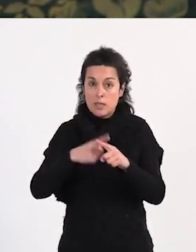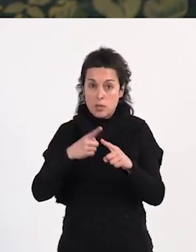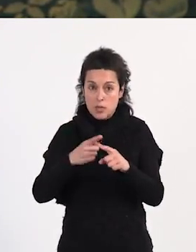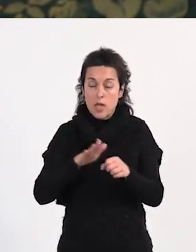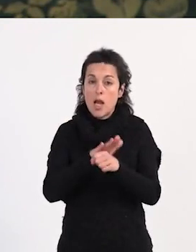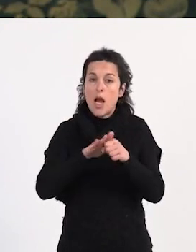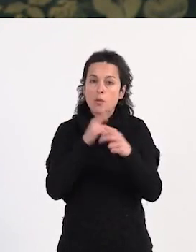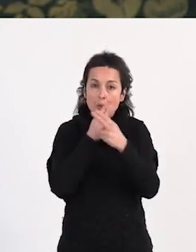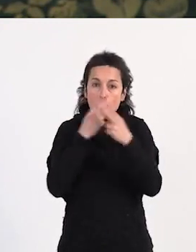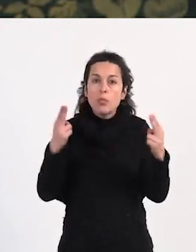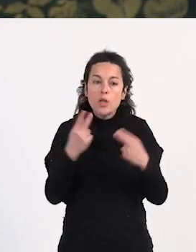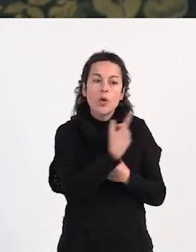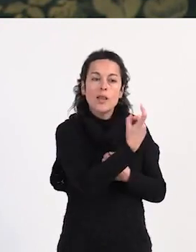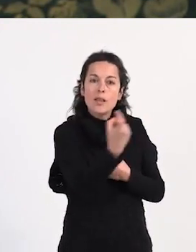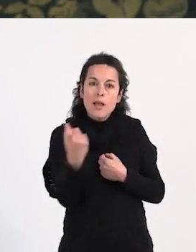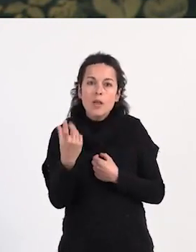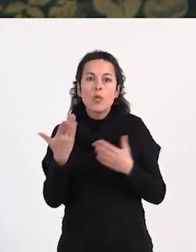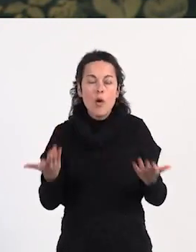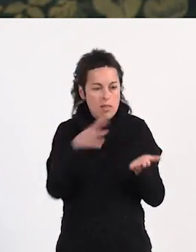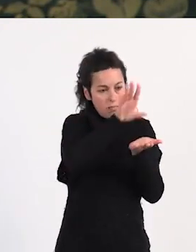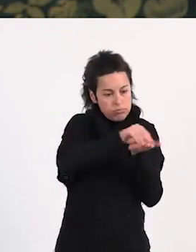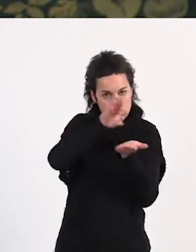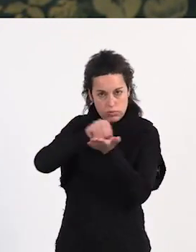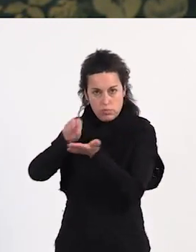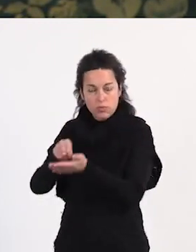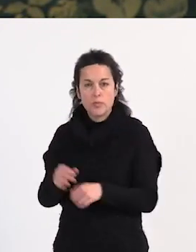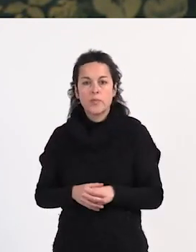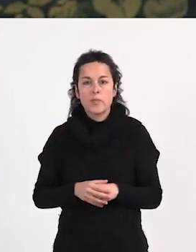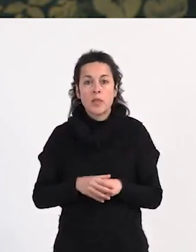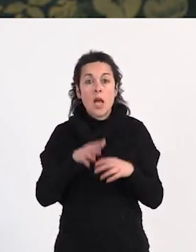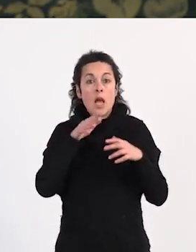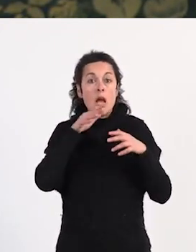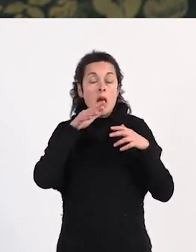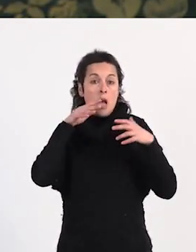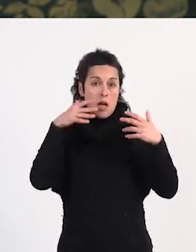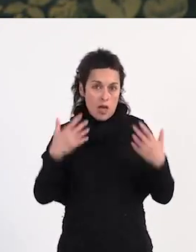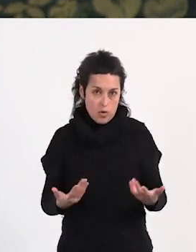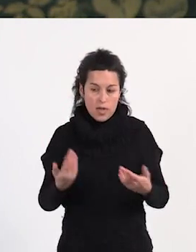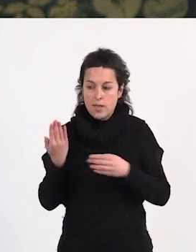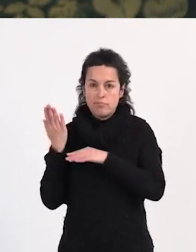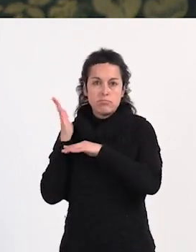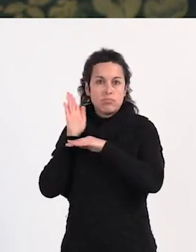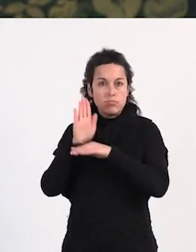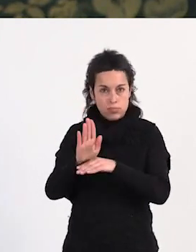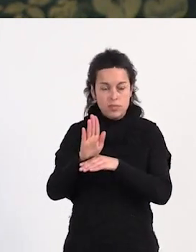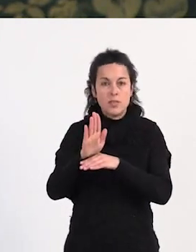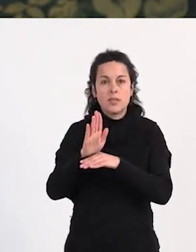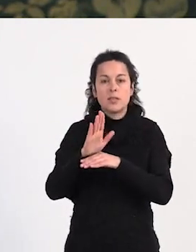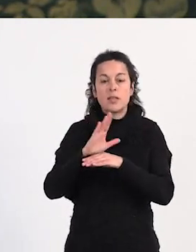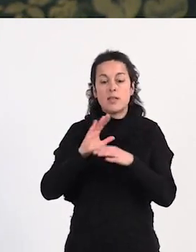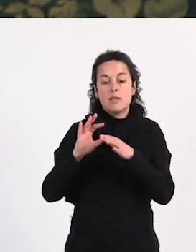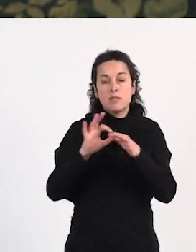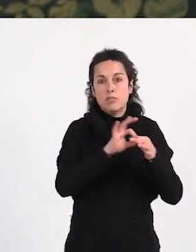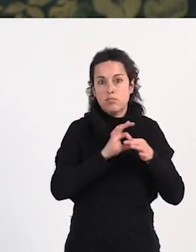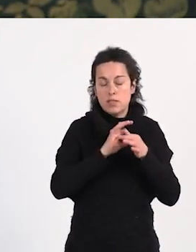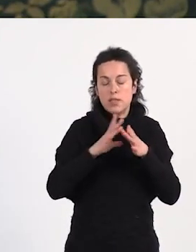en el ámbito público. Actualmente, Paula es representante del colectivo de putas indignadas,